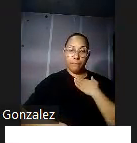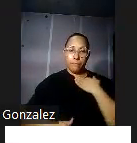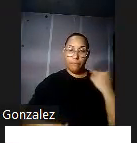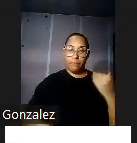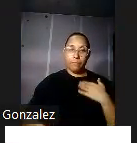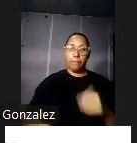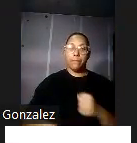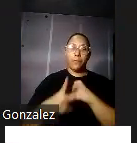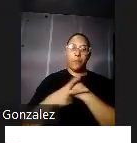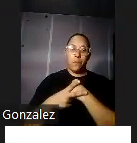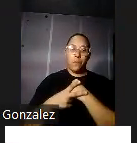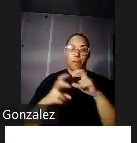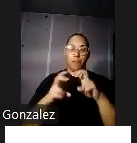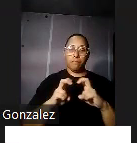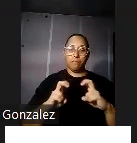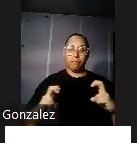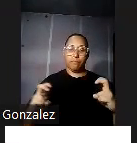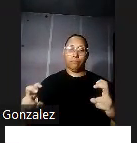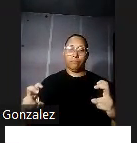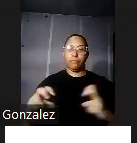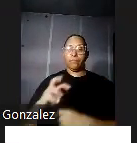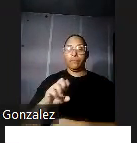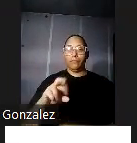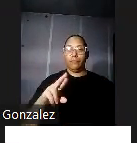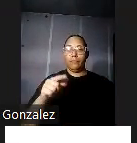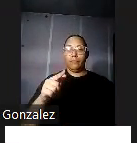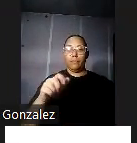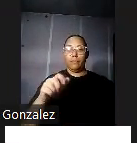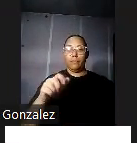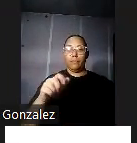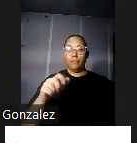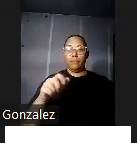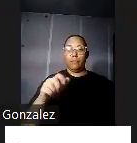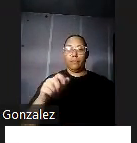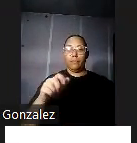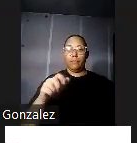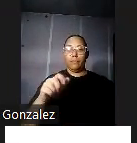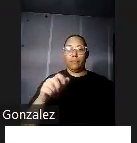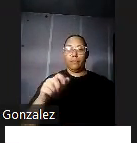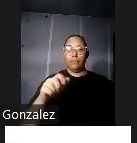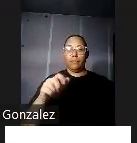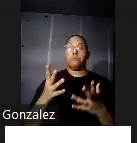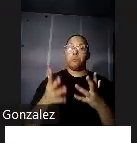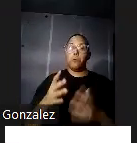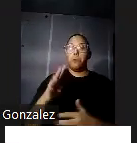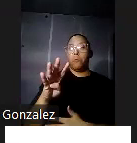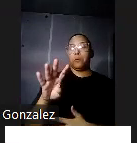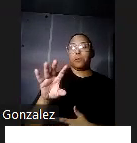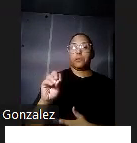ahora una fotografía de Margarita en el sillón yo diría que quizás unos cuarenta y tantos años después